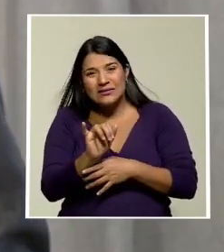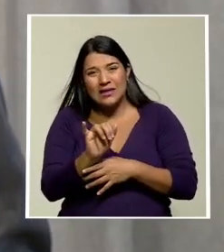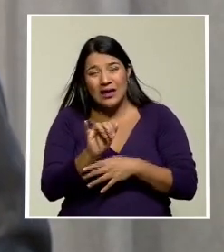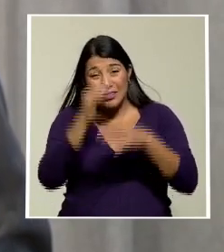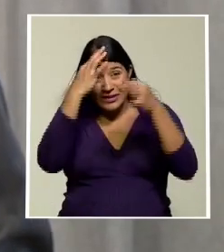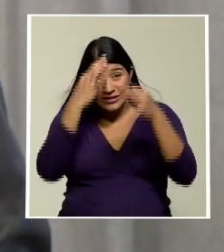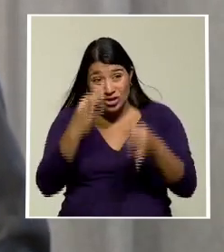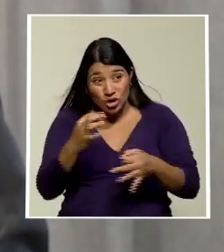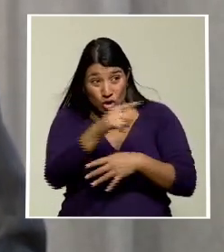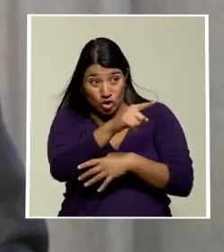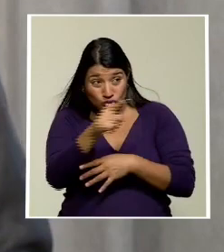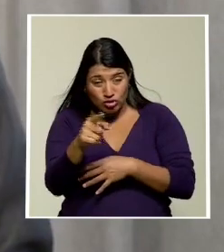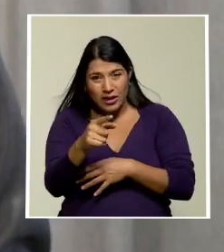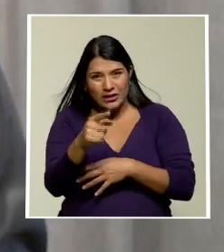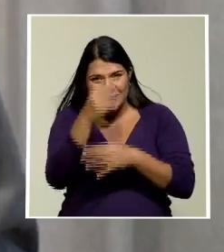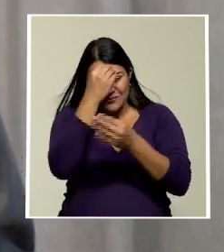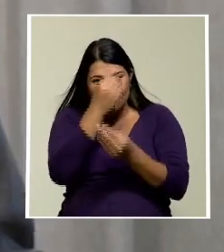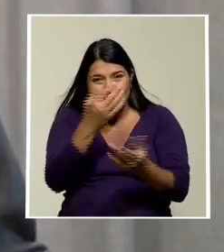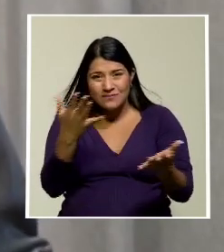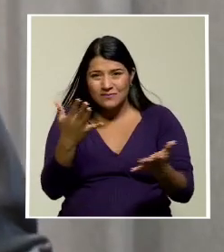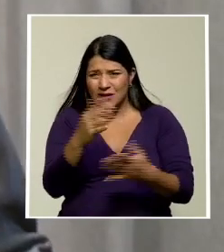e innecesaria.